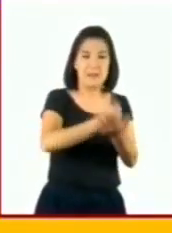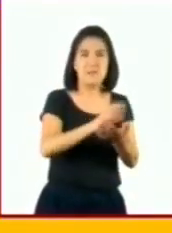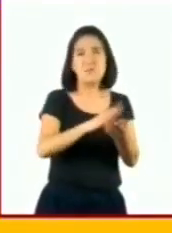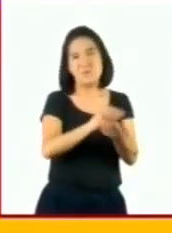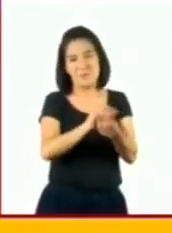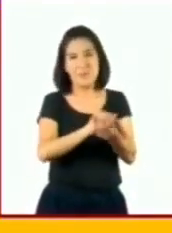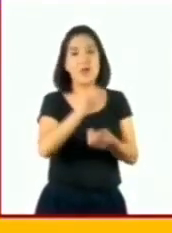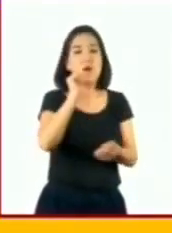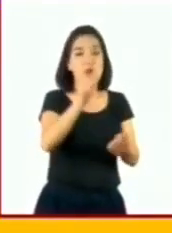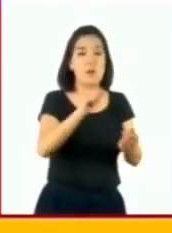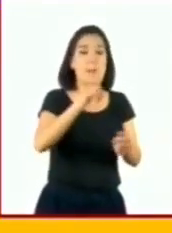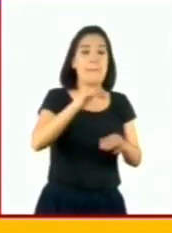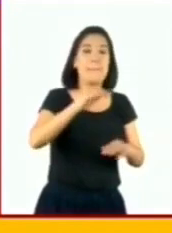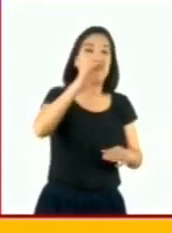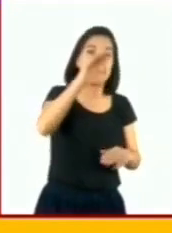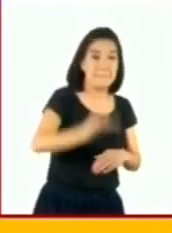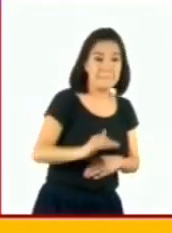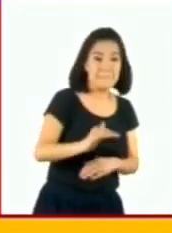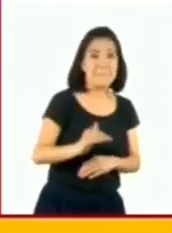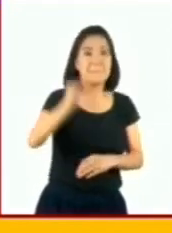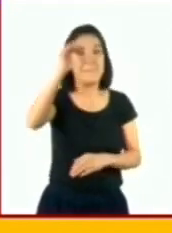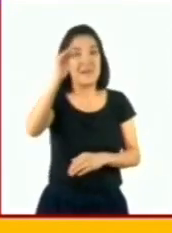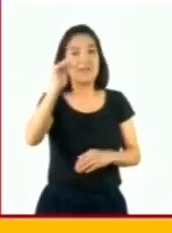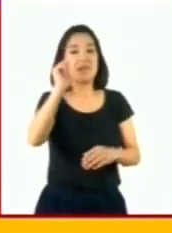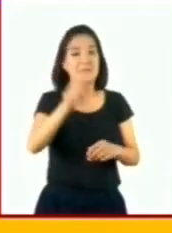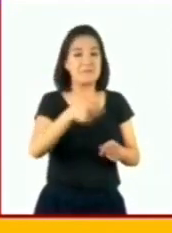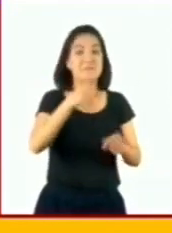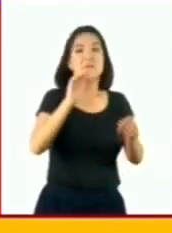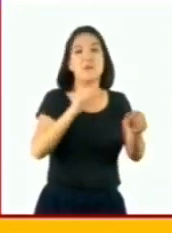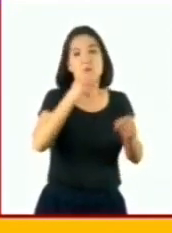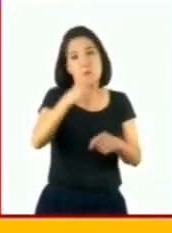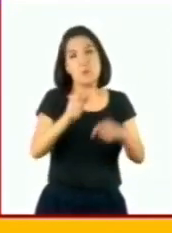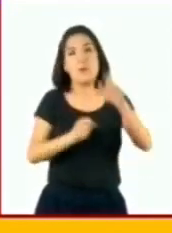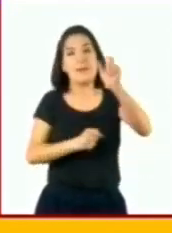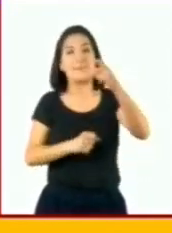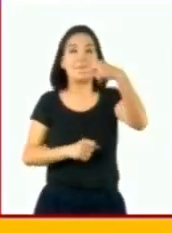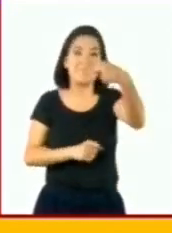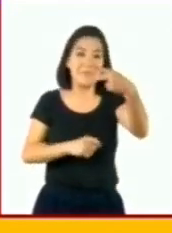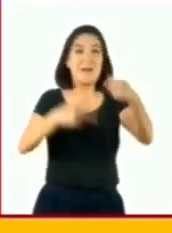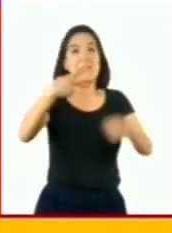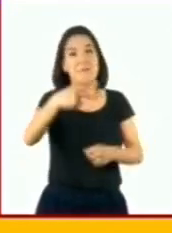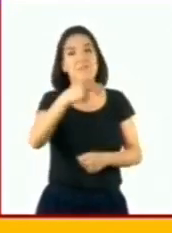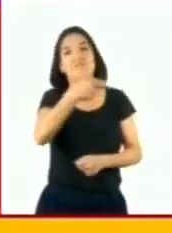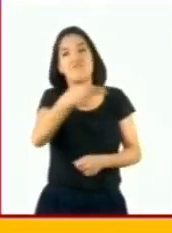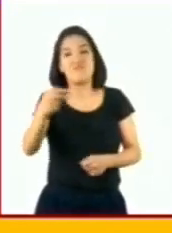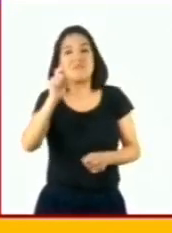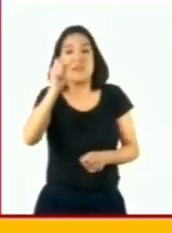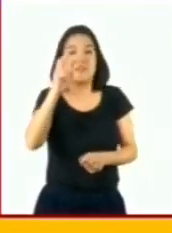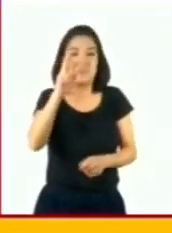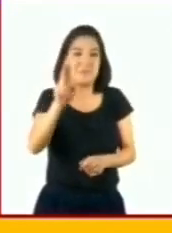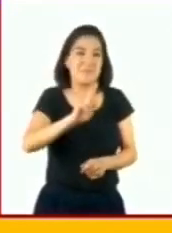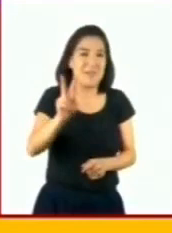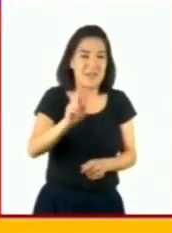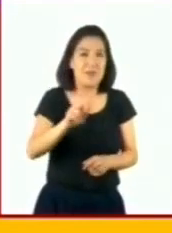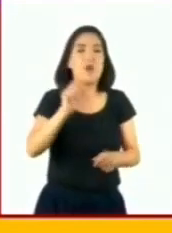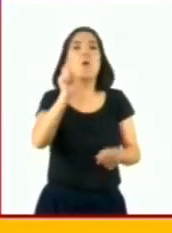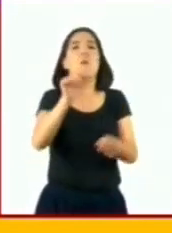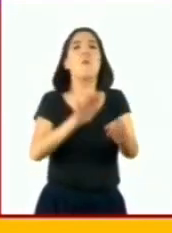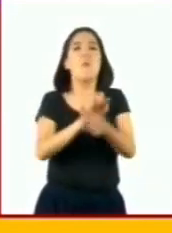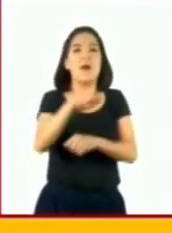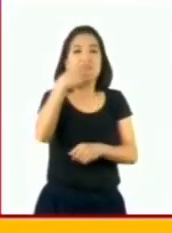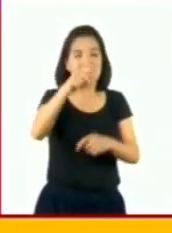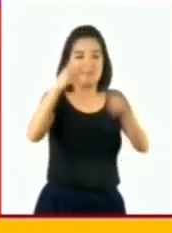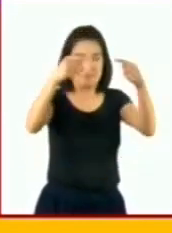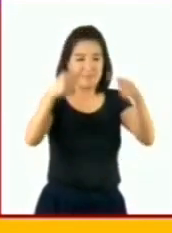mayor, menor o igual cantidad de este nutrimento? De acuerdo con los datos de la tabla, el